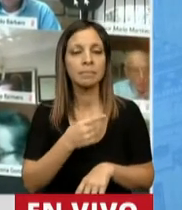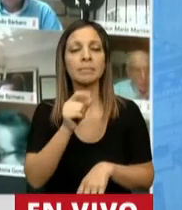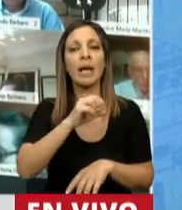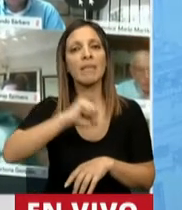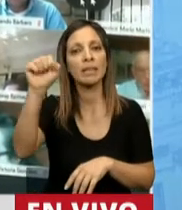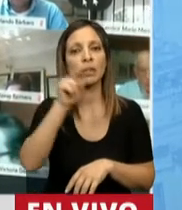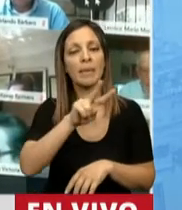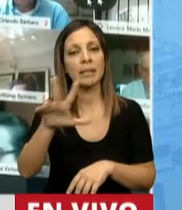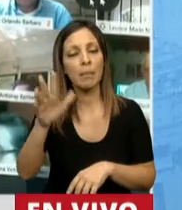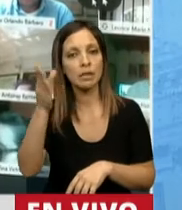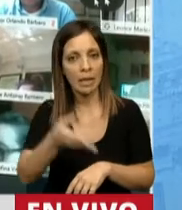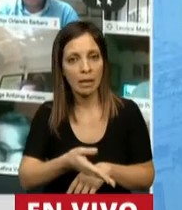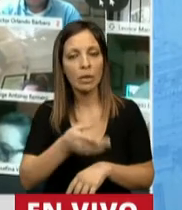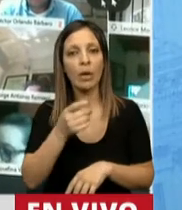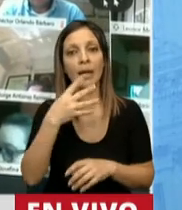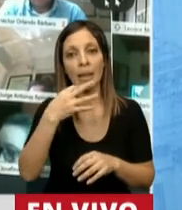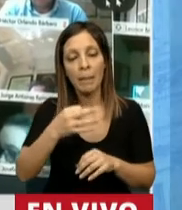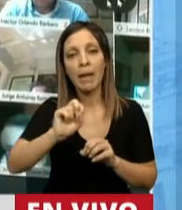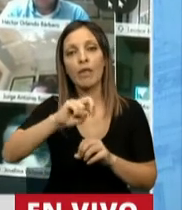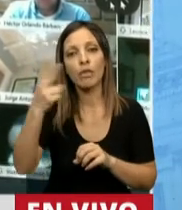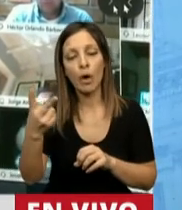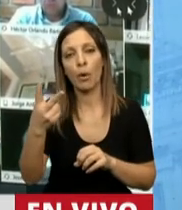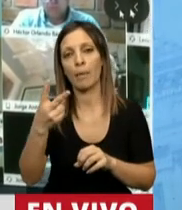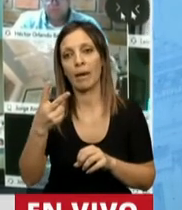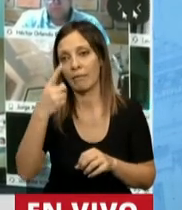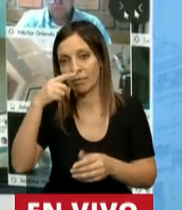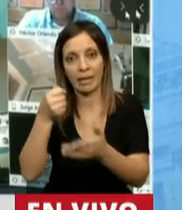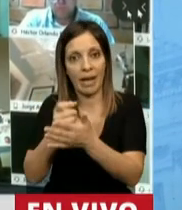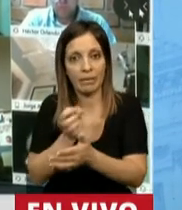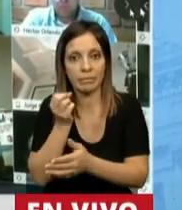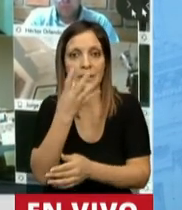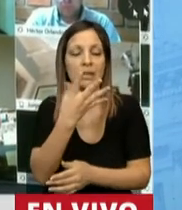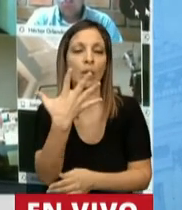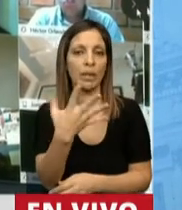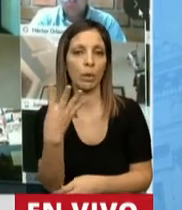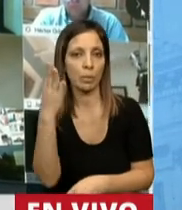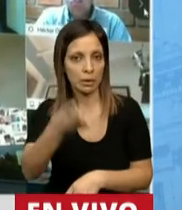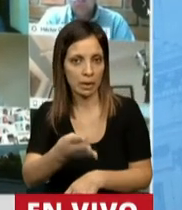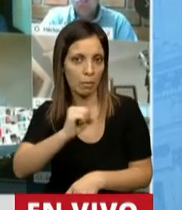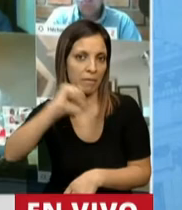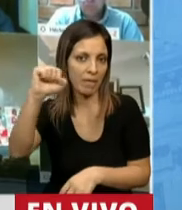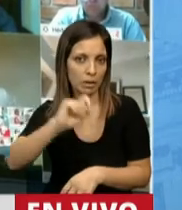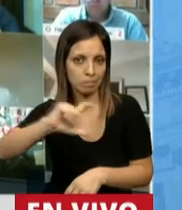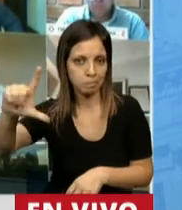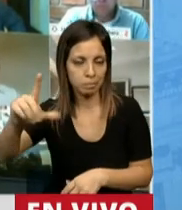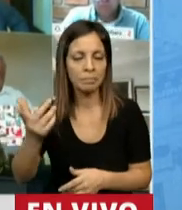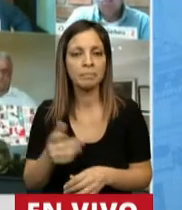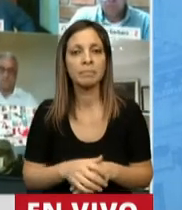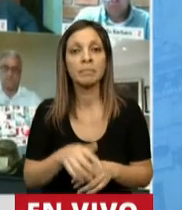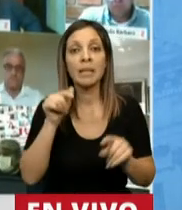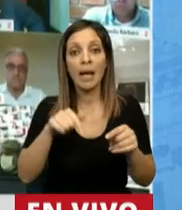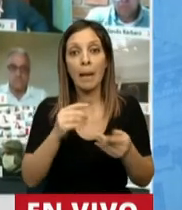y que terminó con casi más del doble en el 54% anual. Y no hay dudas que debemos aprobar esta ampliación